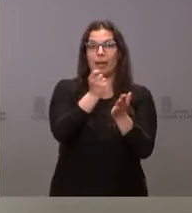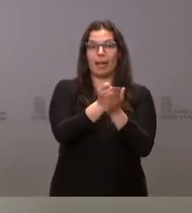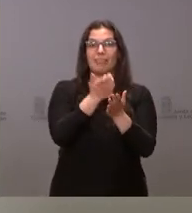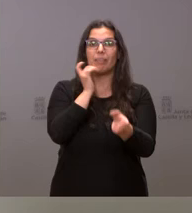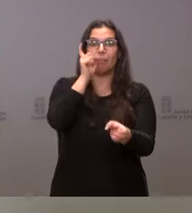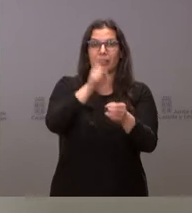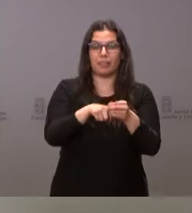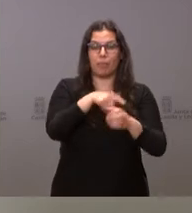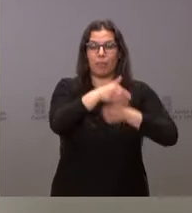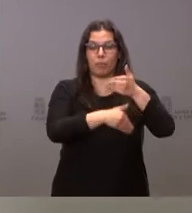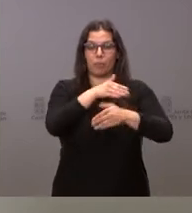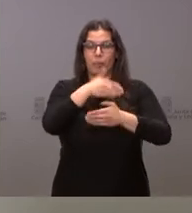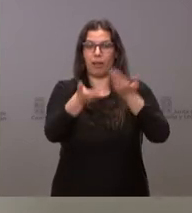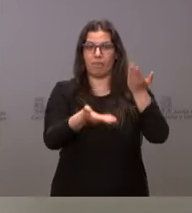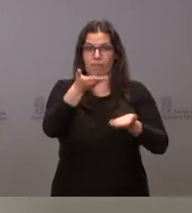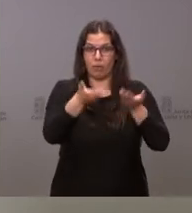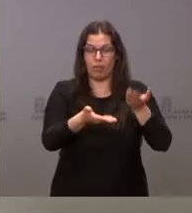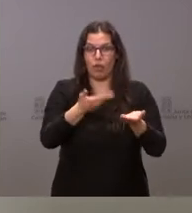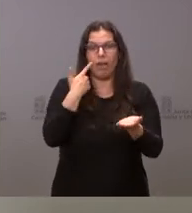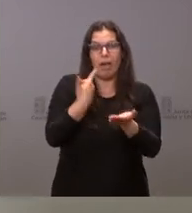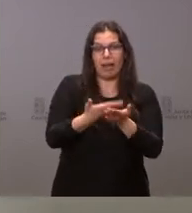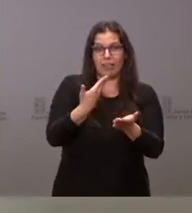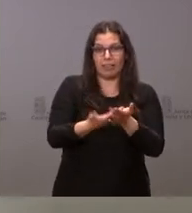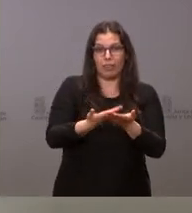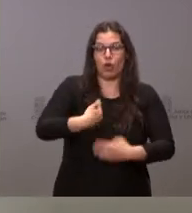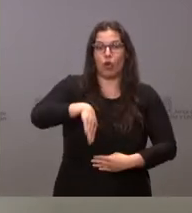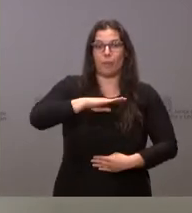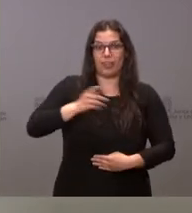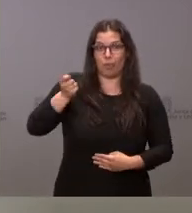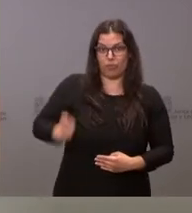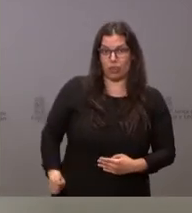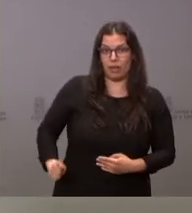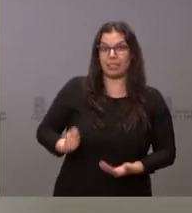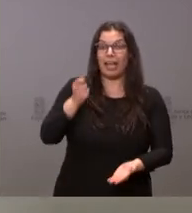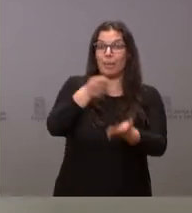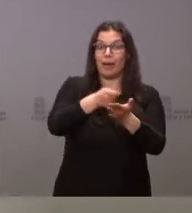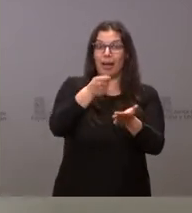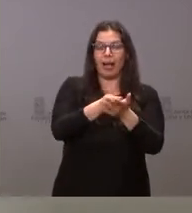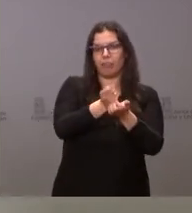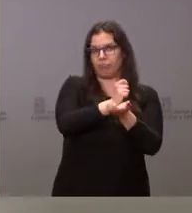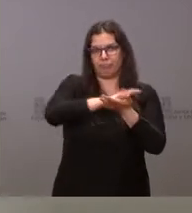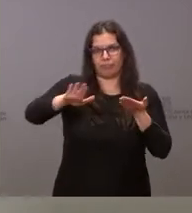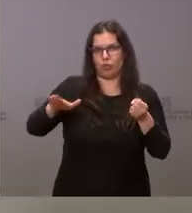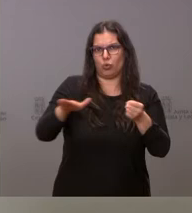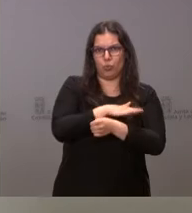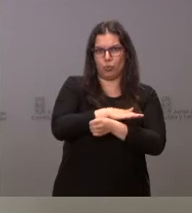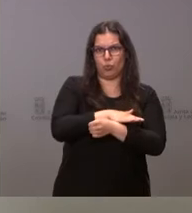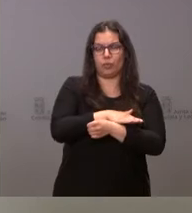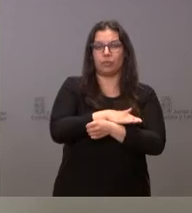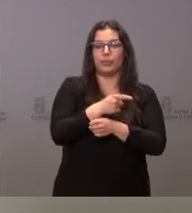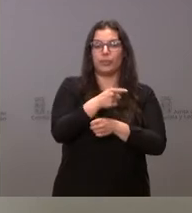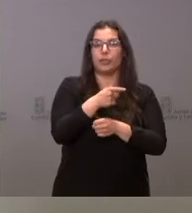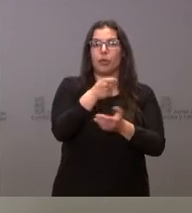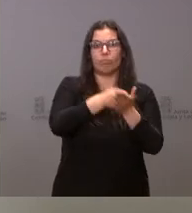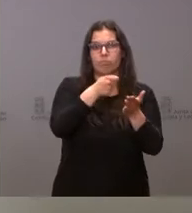en el procedimiento para la evaluación y acreditación de competencias profesionales. Es una tasa cuya cobro se